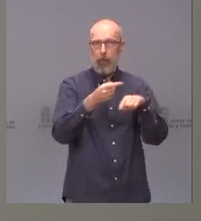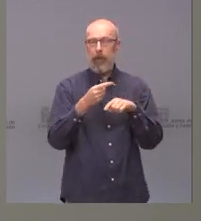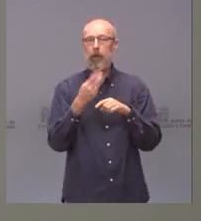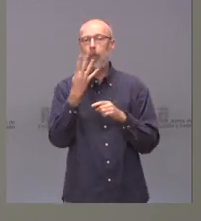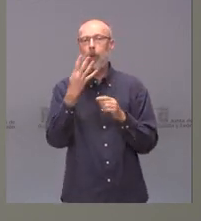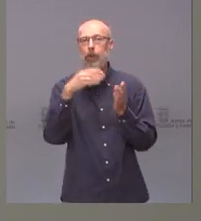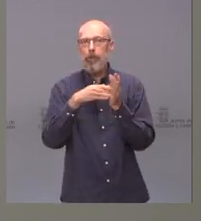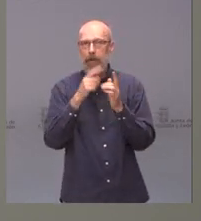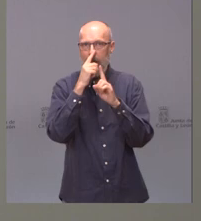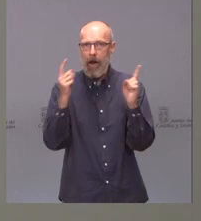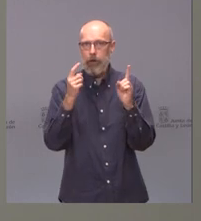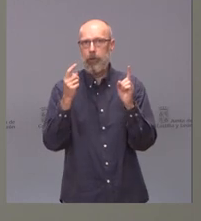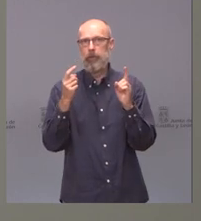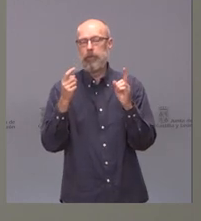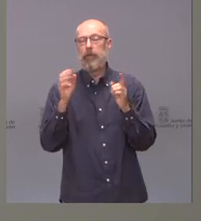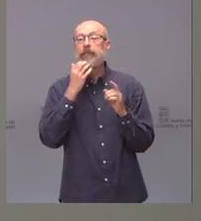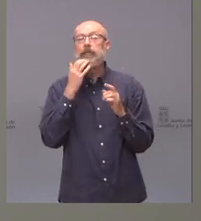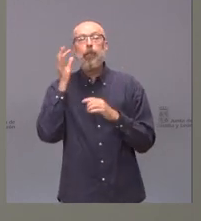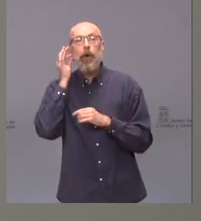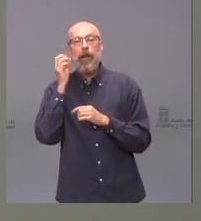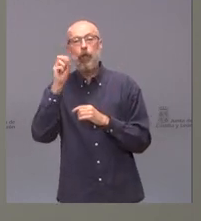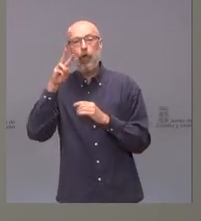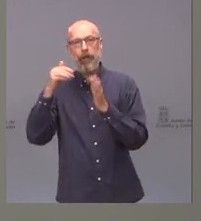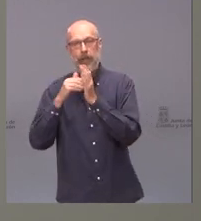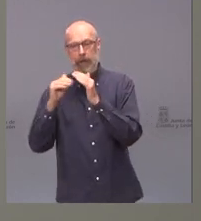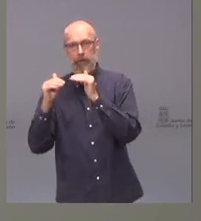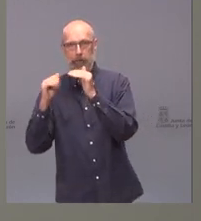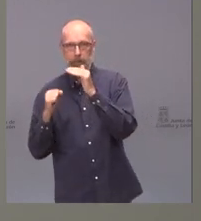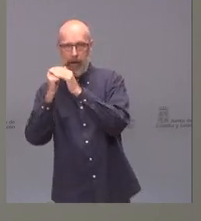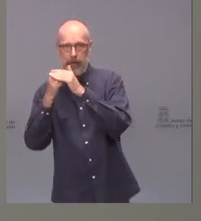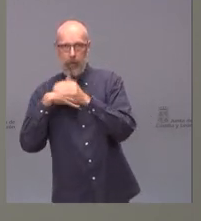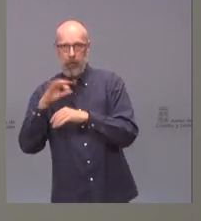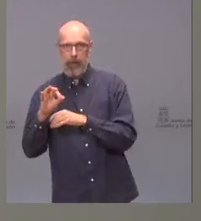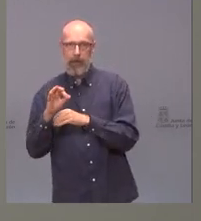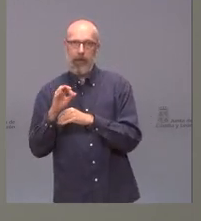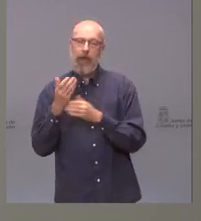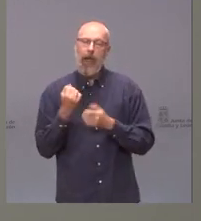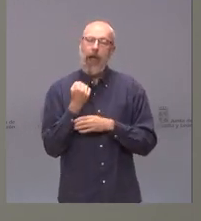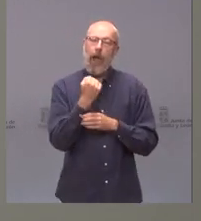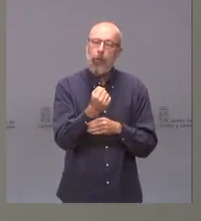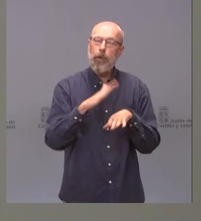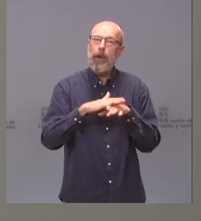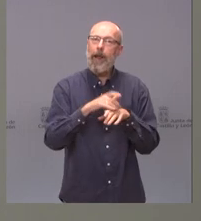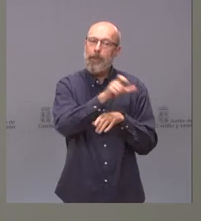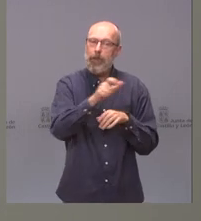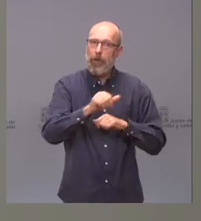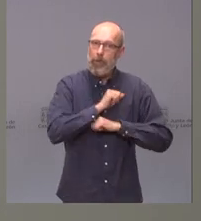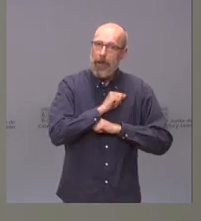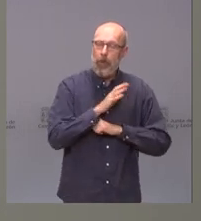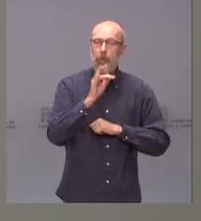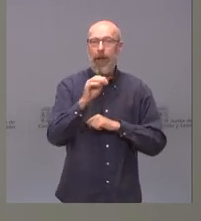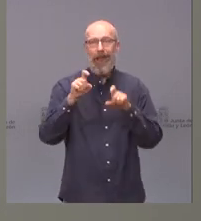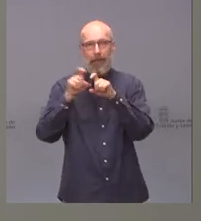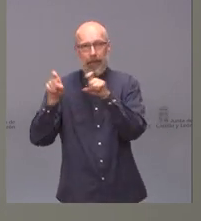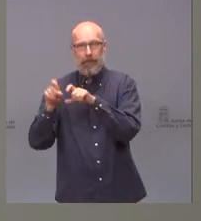puede llegar la subvención hasta 12.000. Es decir, ayudamos tanto a los desempleados como a las empresas a generar empleo, riqueza y